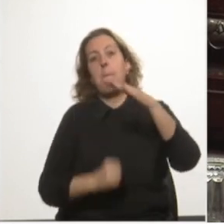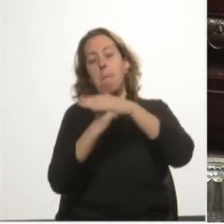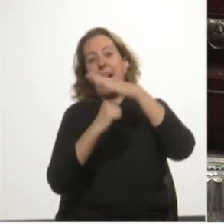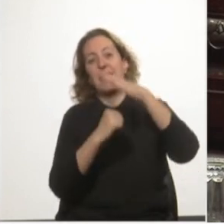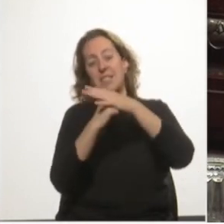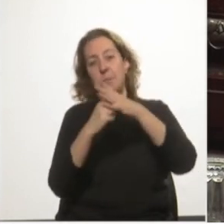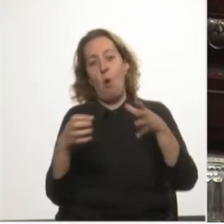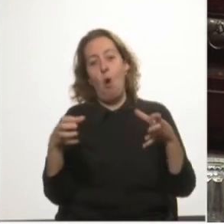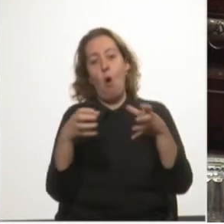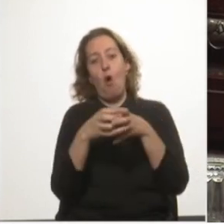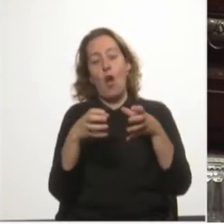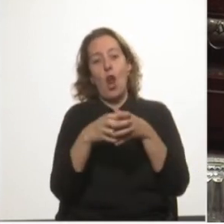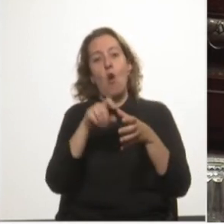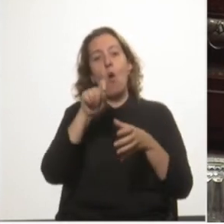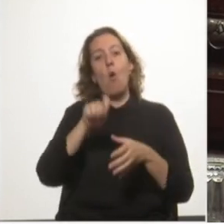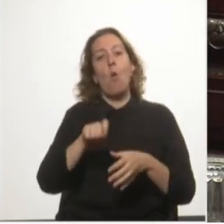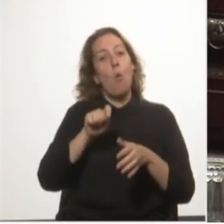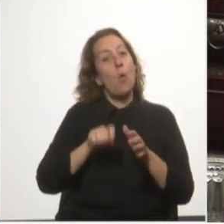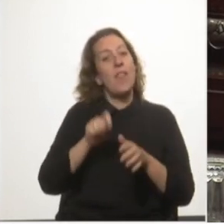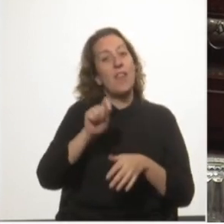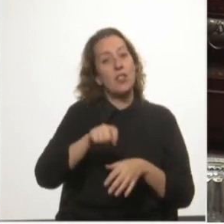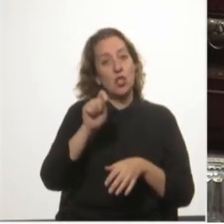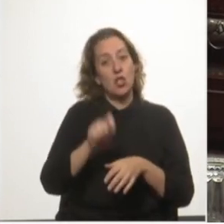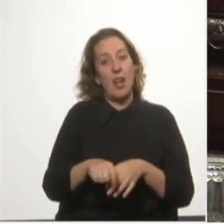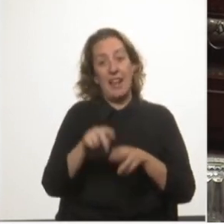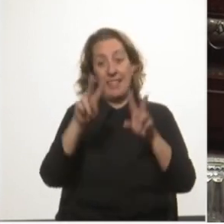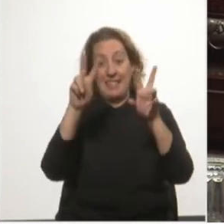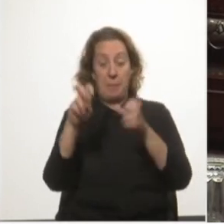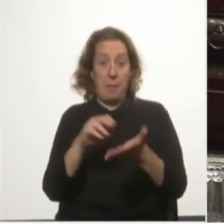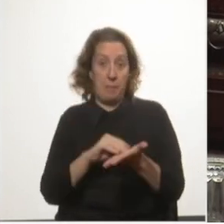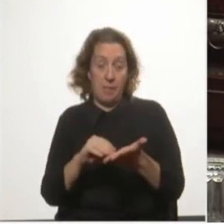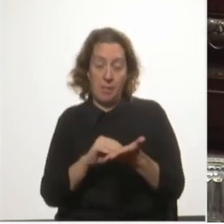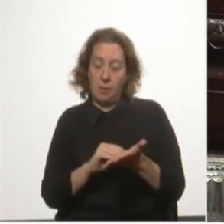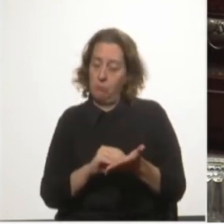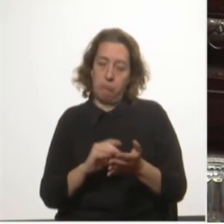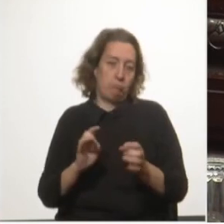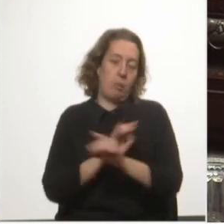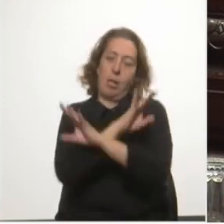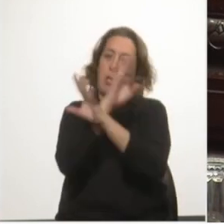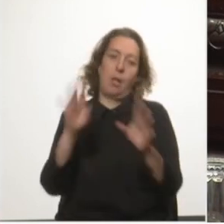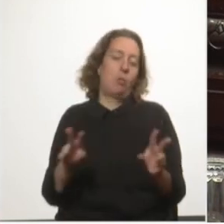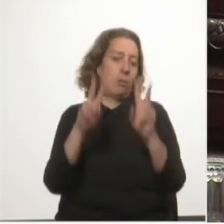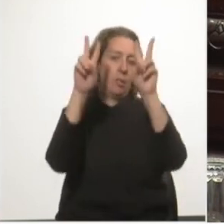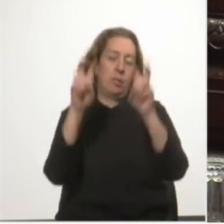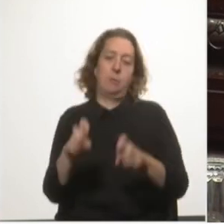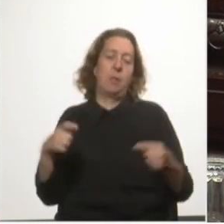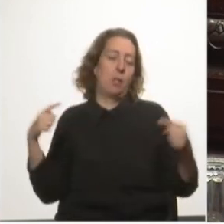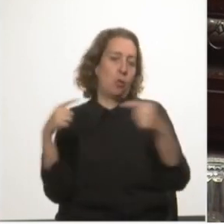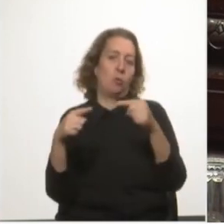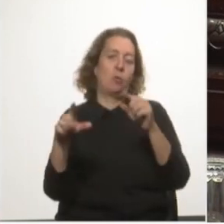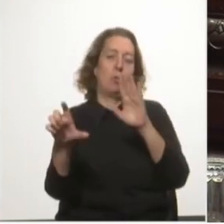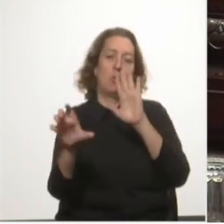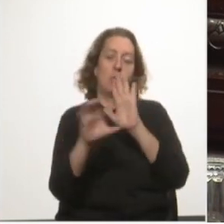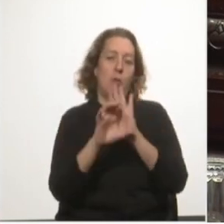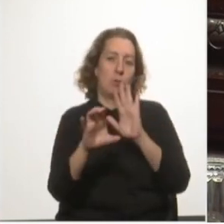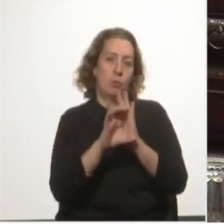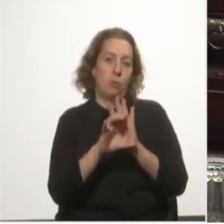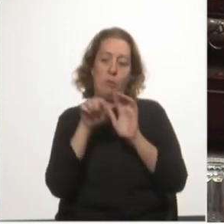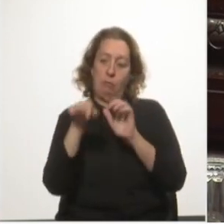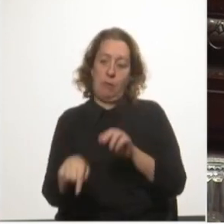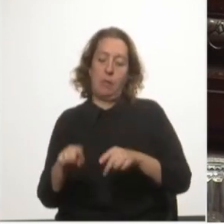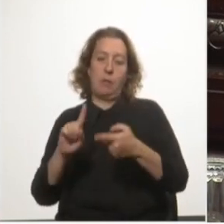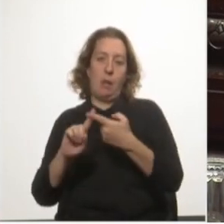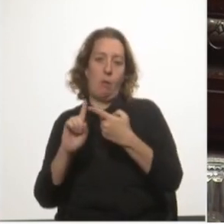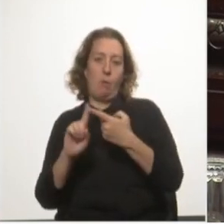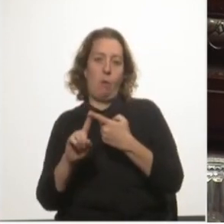en materia administrativa es contundente en cuanto a la inconstitucionalidad de este acuerdo firmado por el gobierno